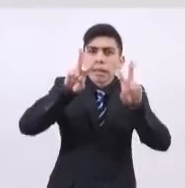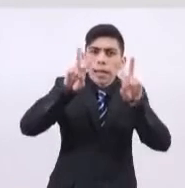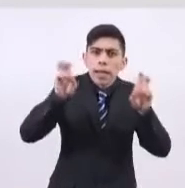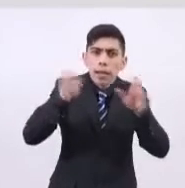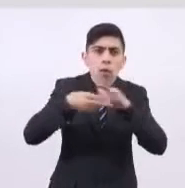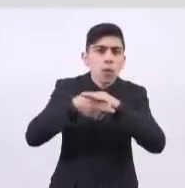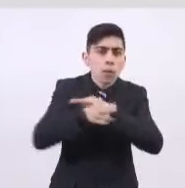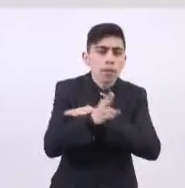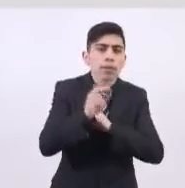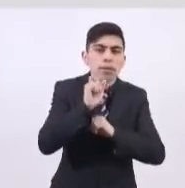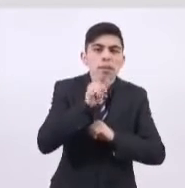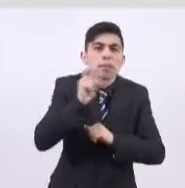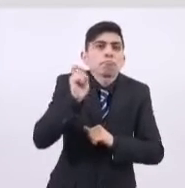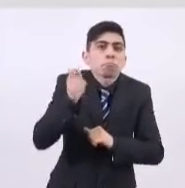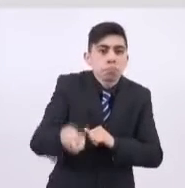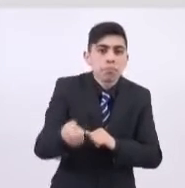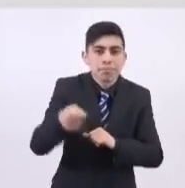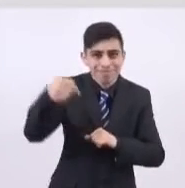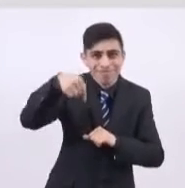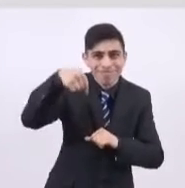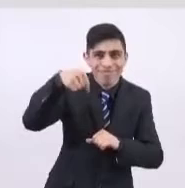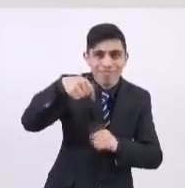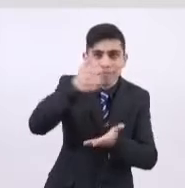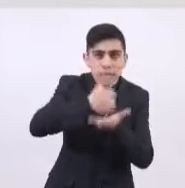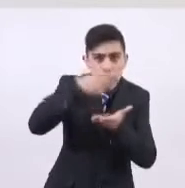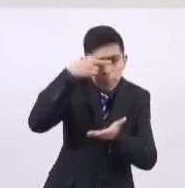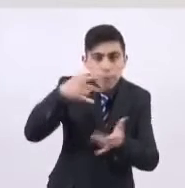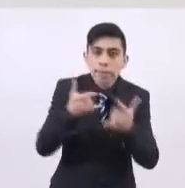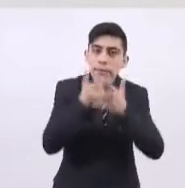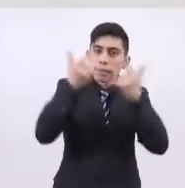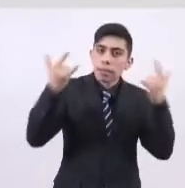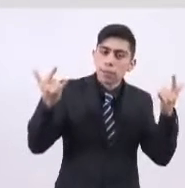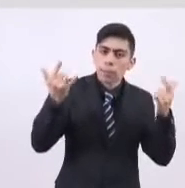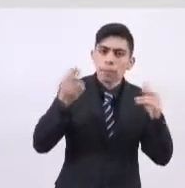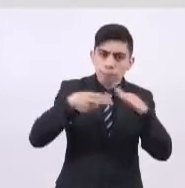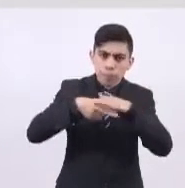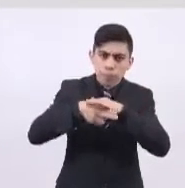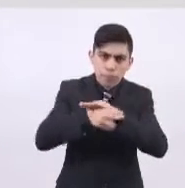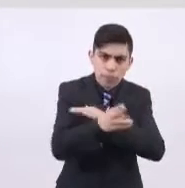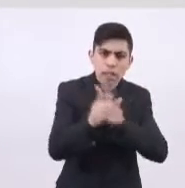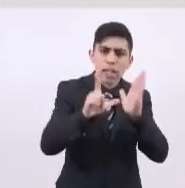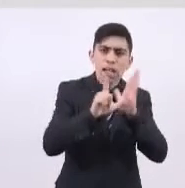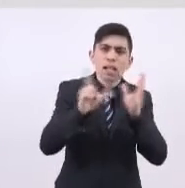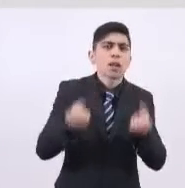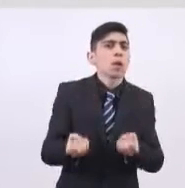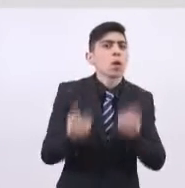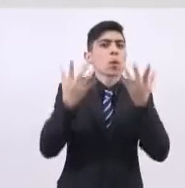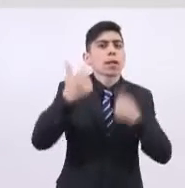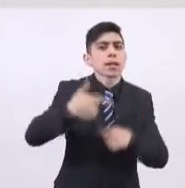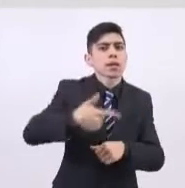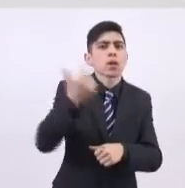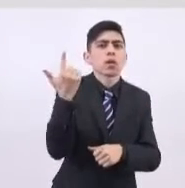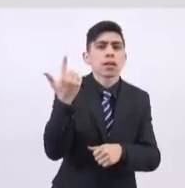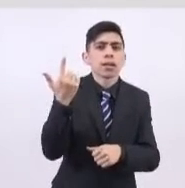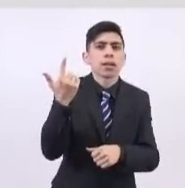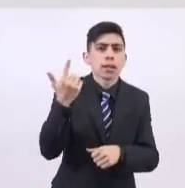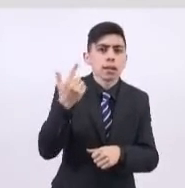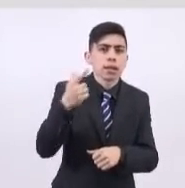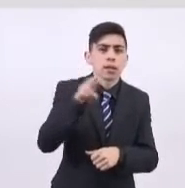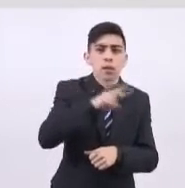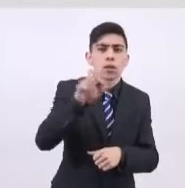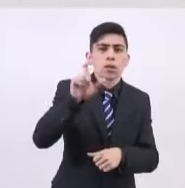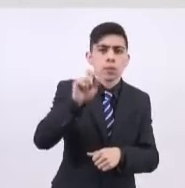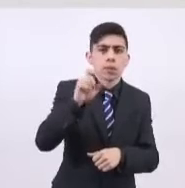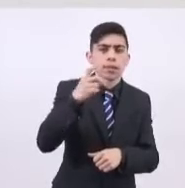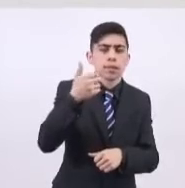hablar de la historia de la Ciudad de México. El metro cuenta con una red de 12 líneas, 226 kilómetros de